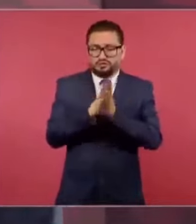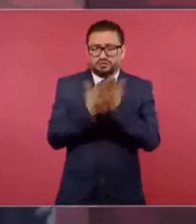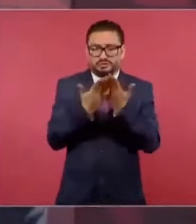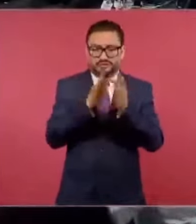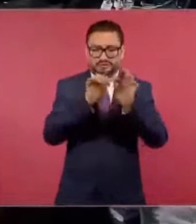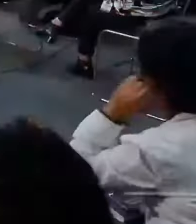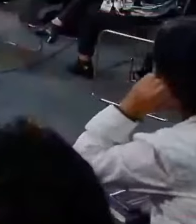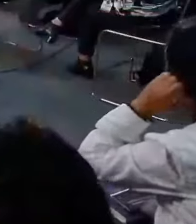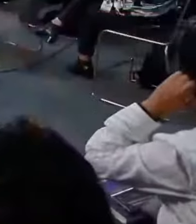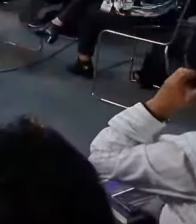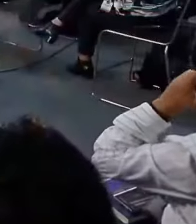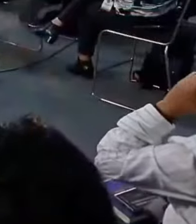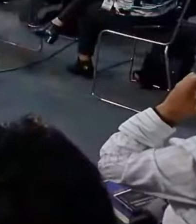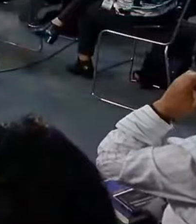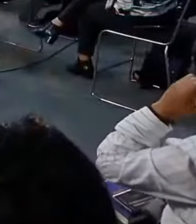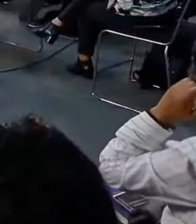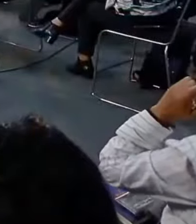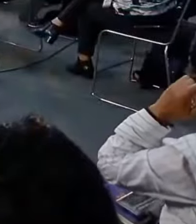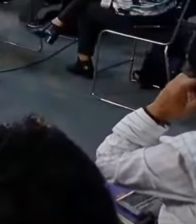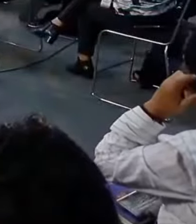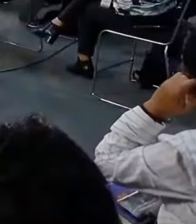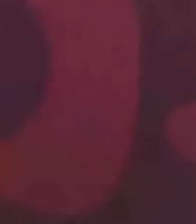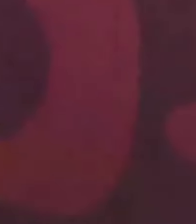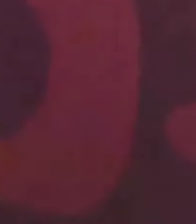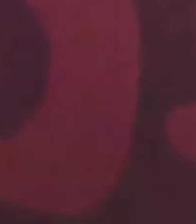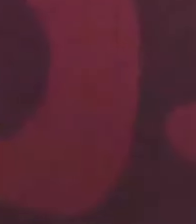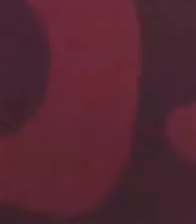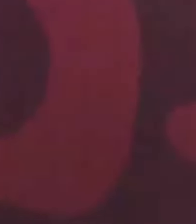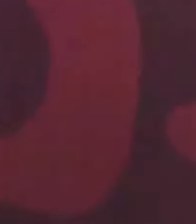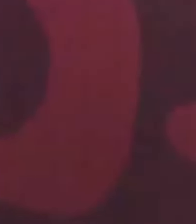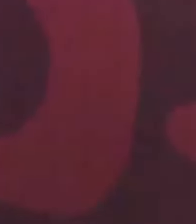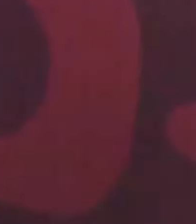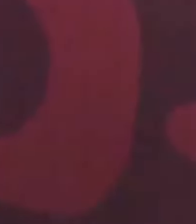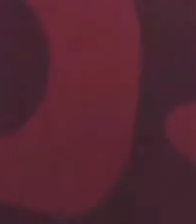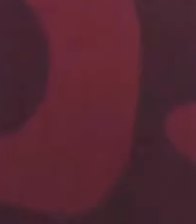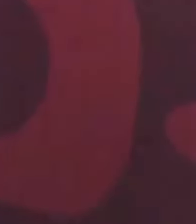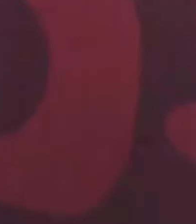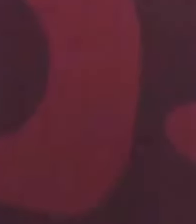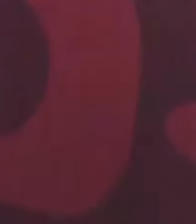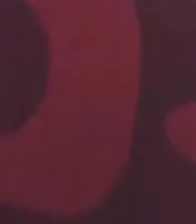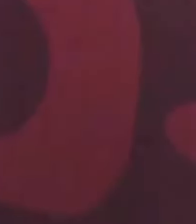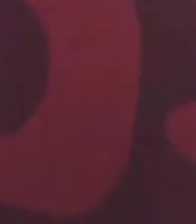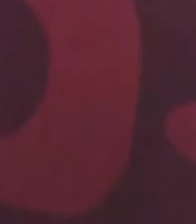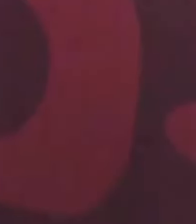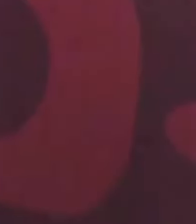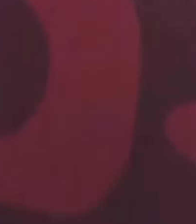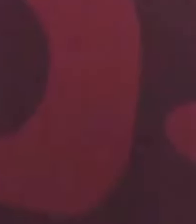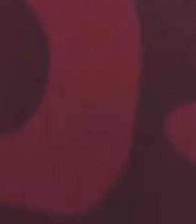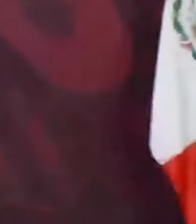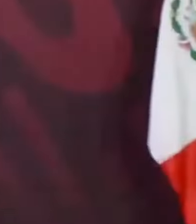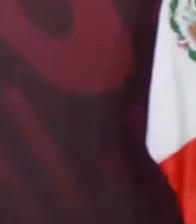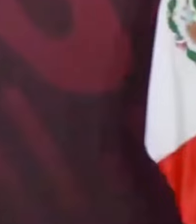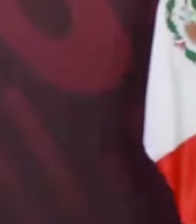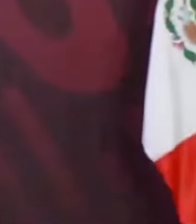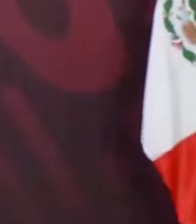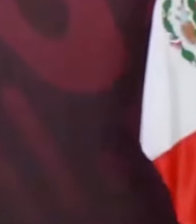se llama No decir adiós a la esperanza, para animar